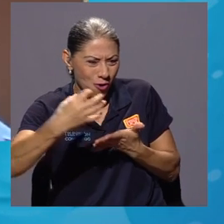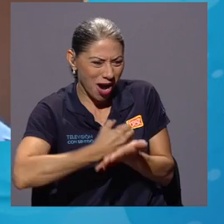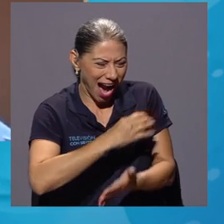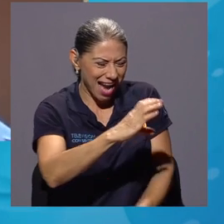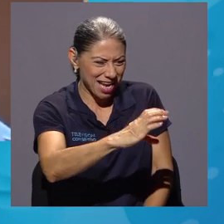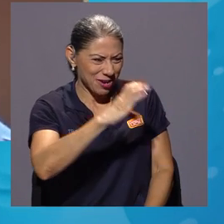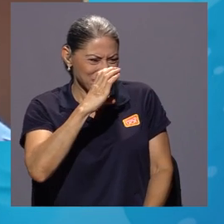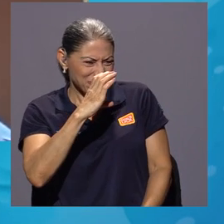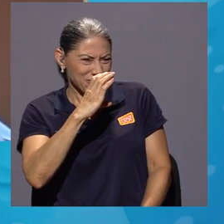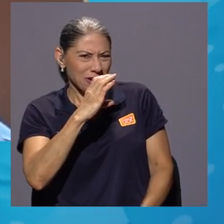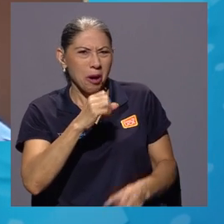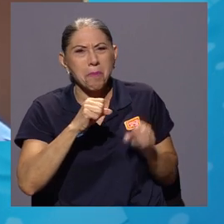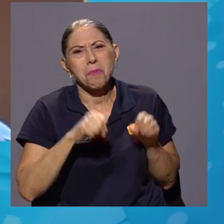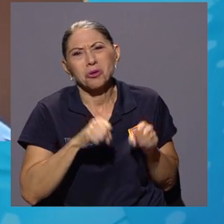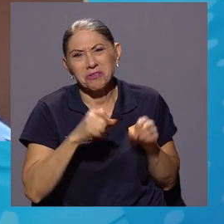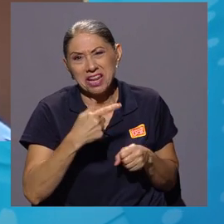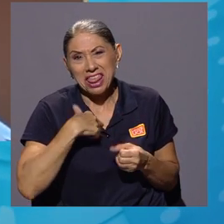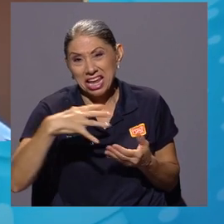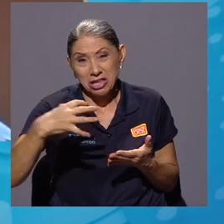baja, esa probabilidad.